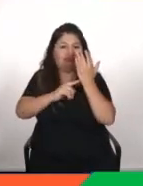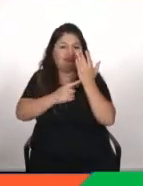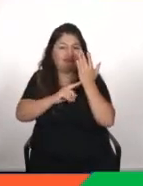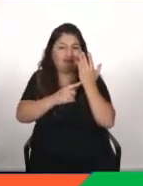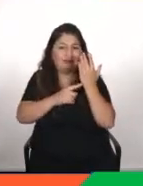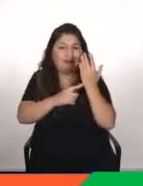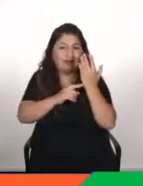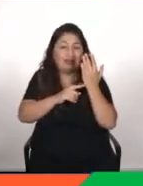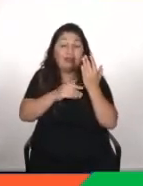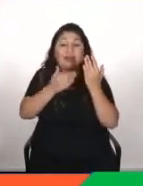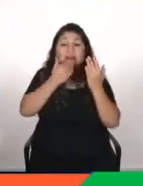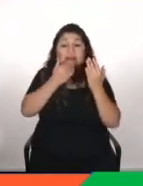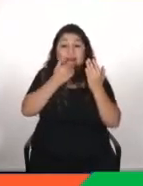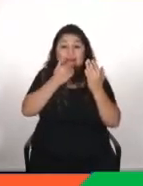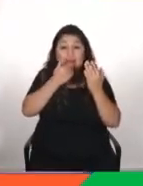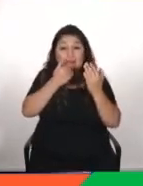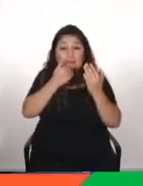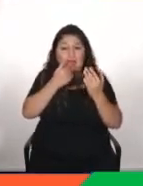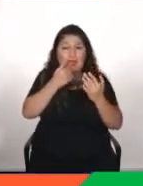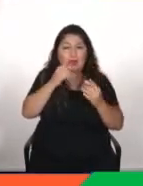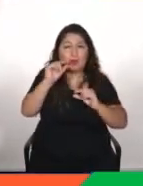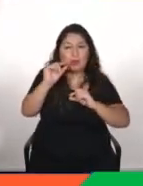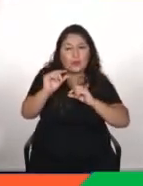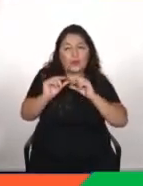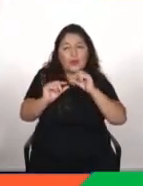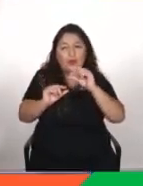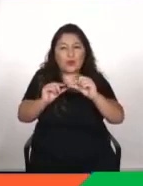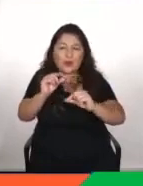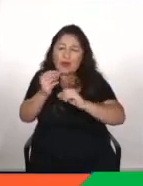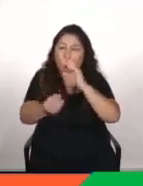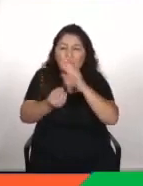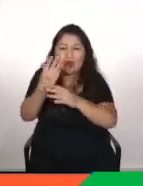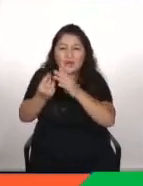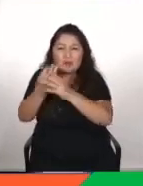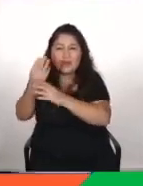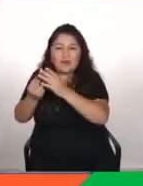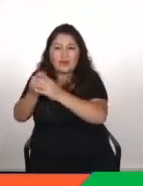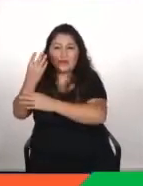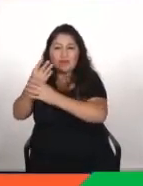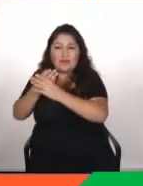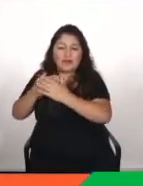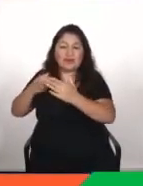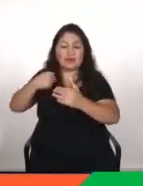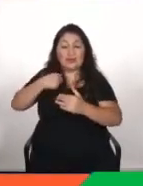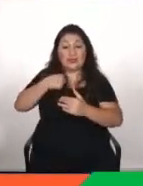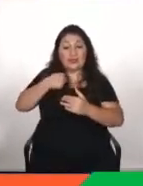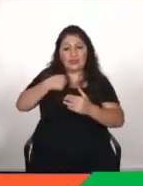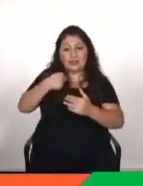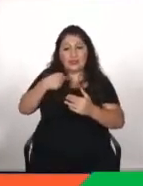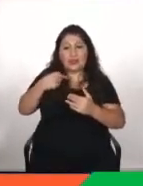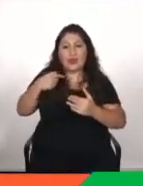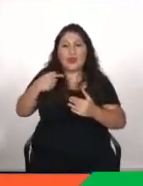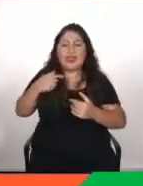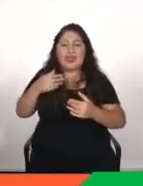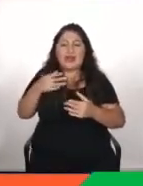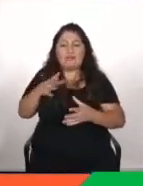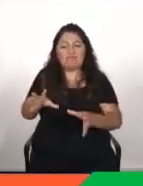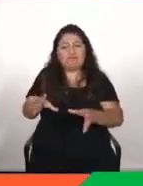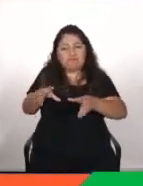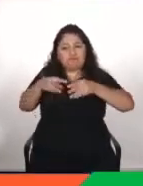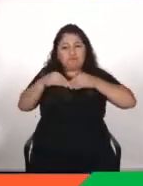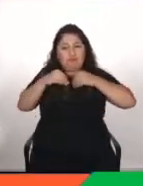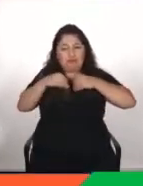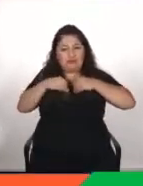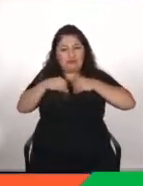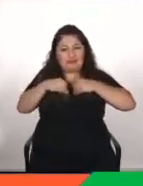y un poco mi trabajo es esto, el coger todas estas cosas nuevas que van saliendo y rápidamente aterrizarlas al pueblo, al mundo llano que al fin y cabo